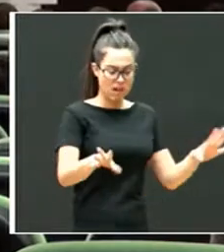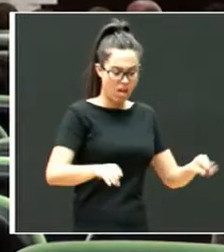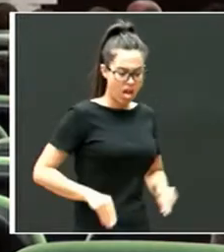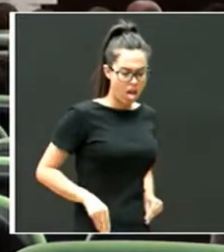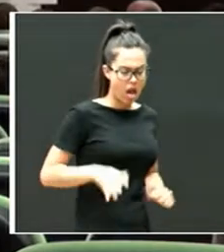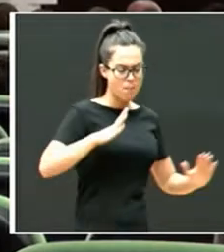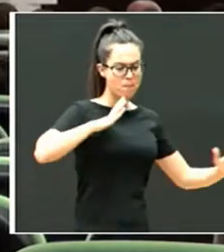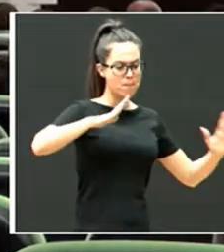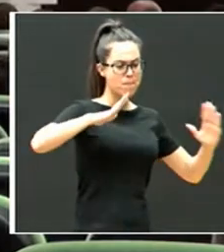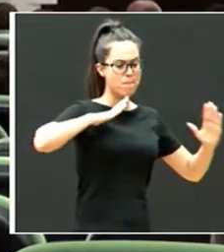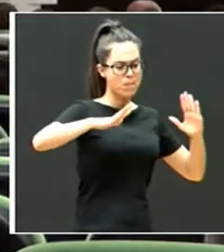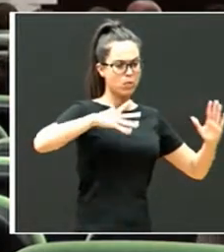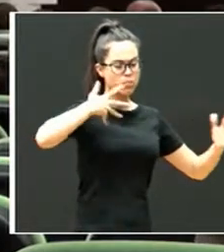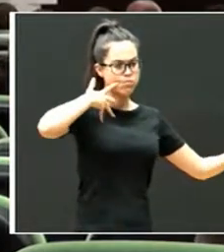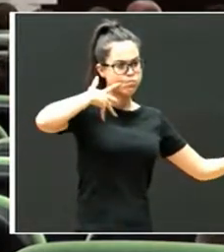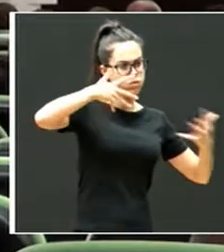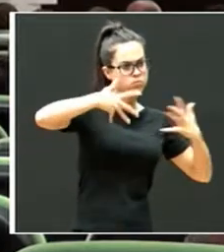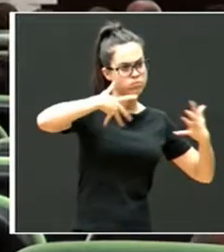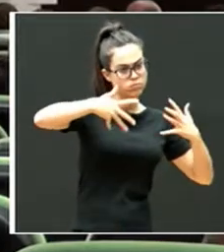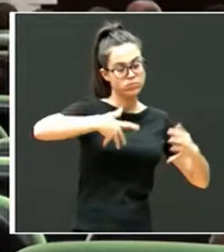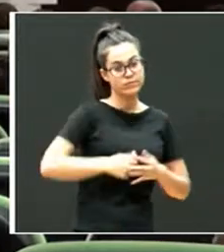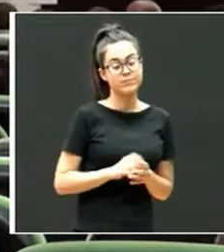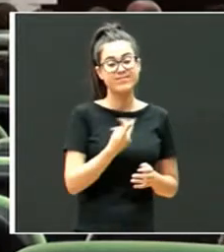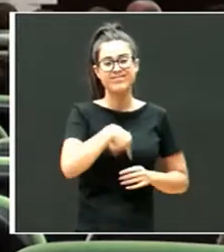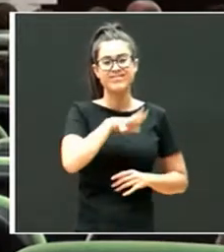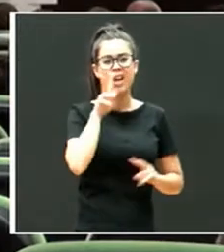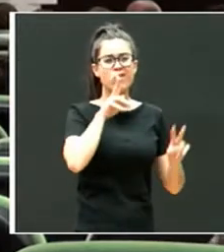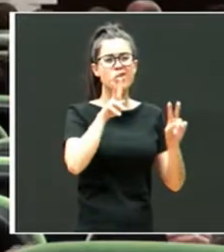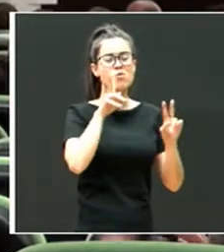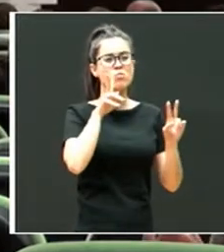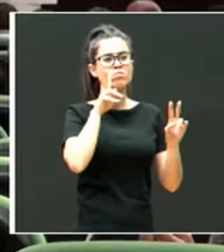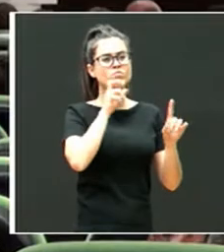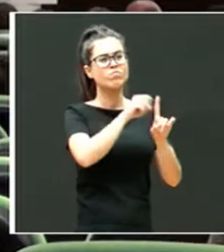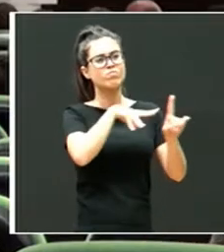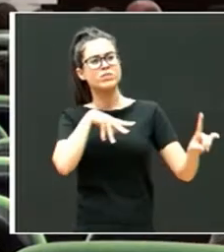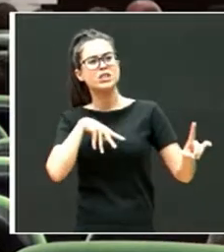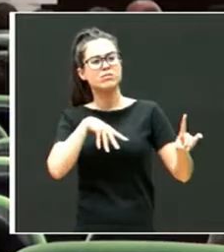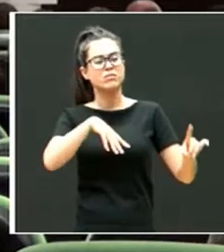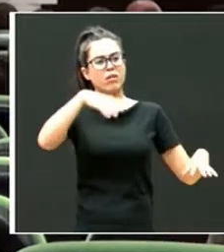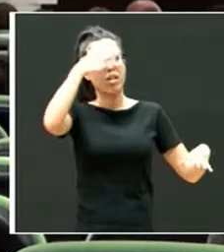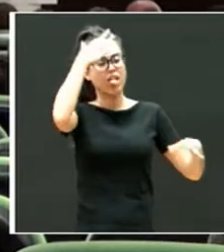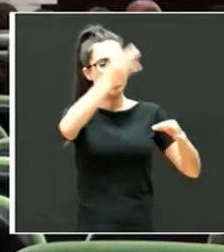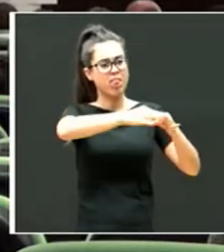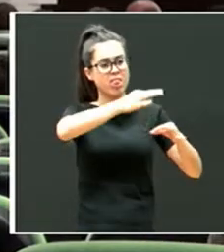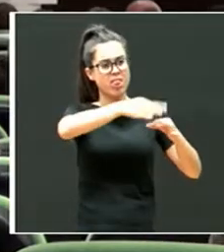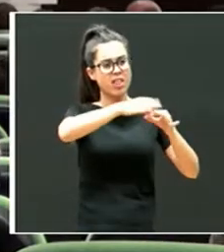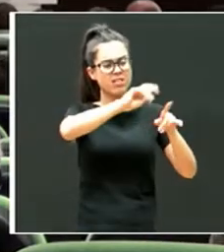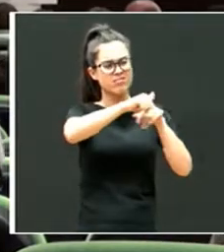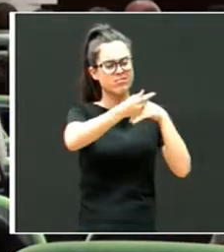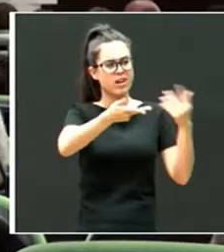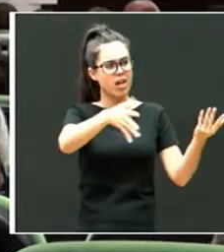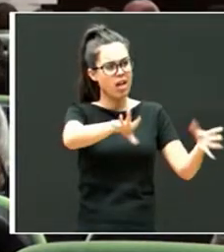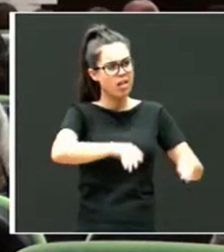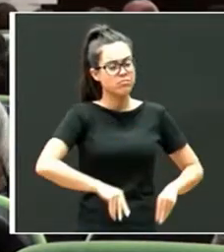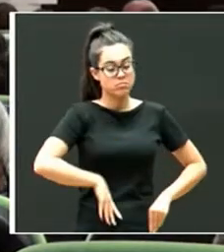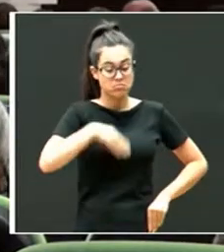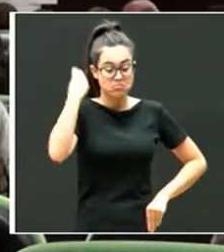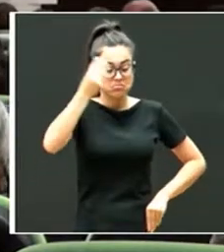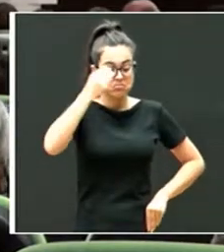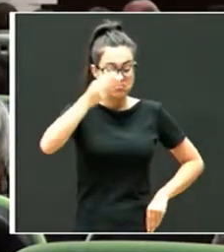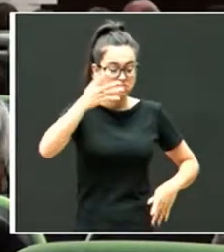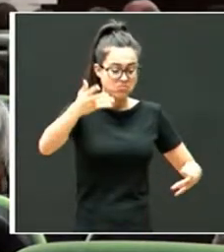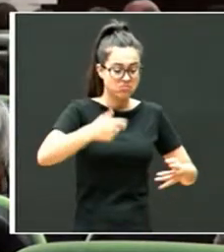boom internacional que digo, yo creo que había una visión un poco ingenua de la adopción en el sentido que se pensaba que, bueno,